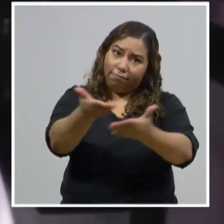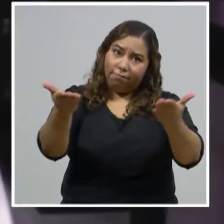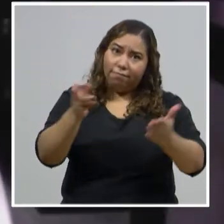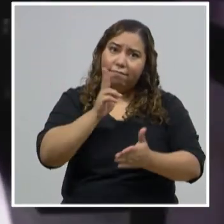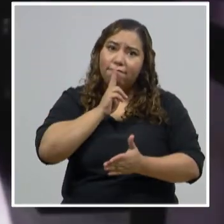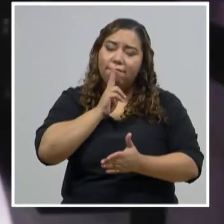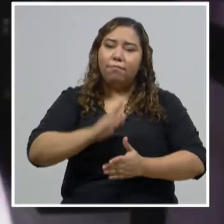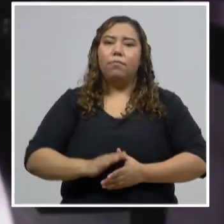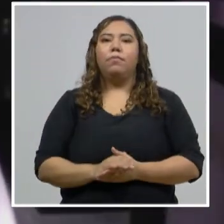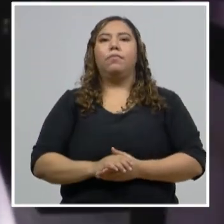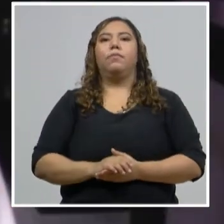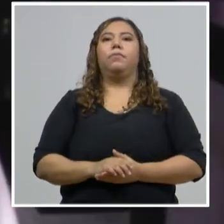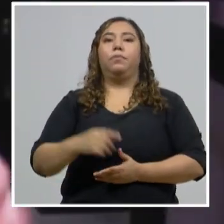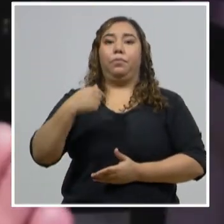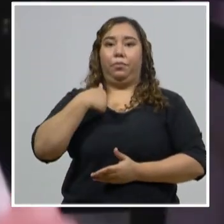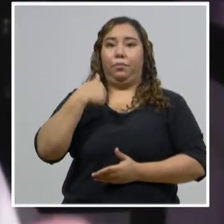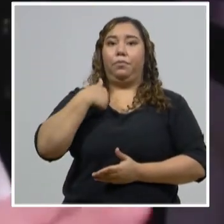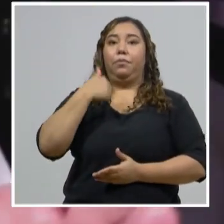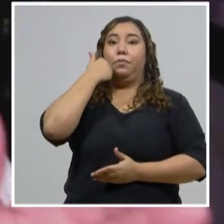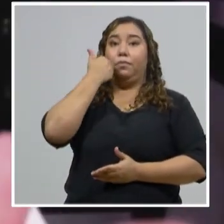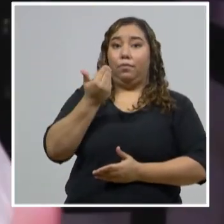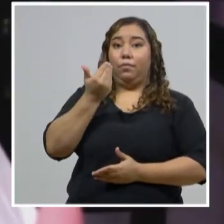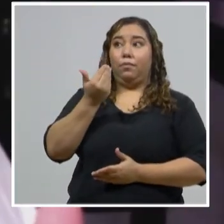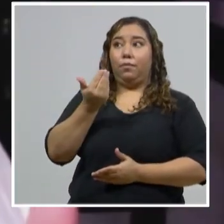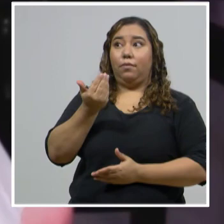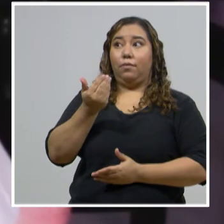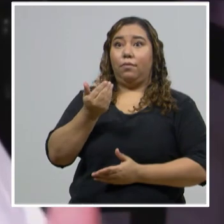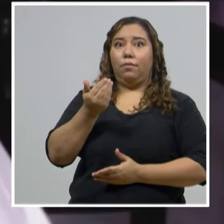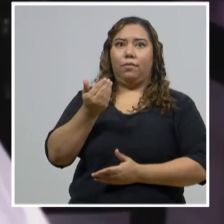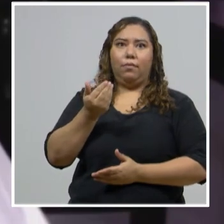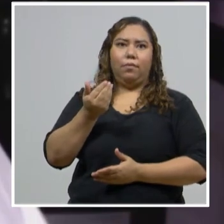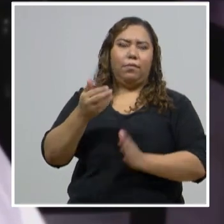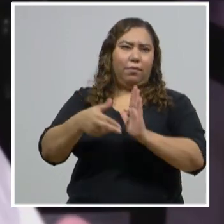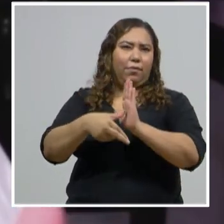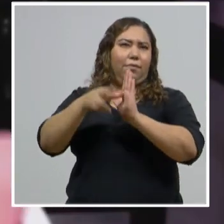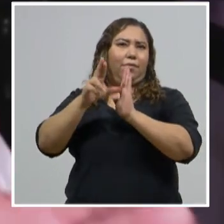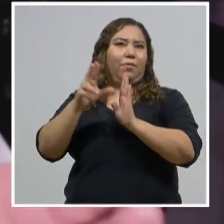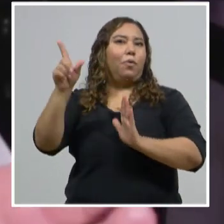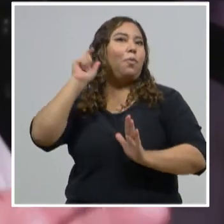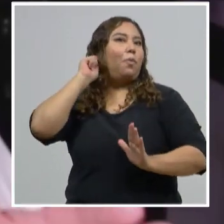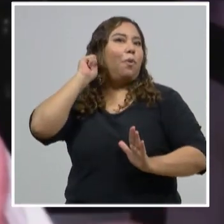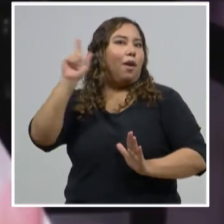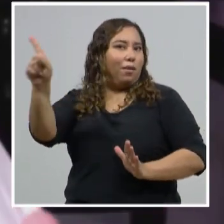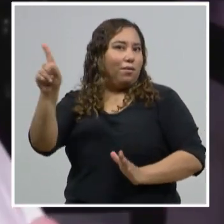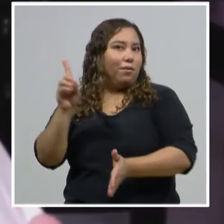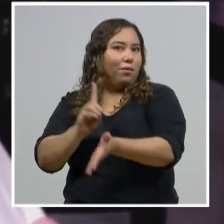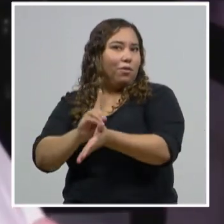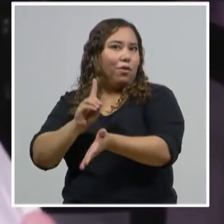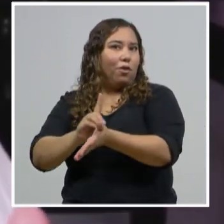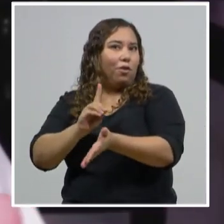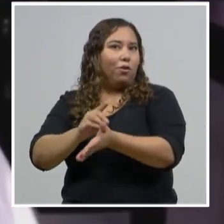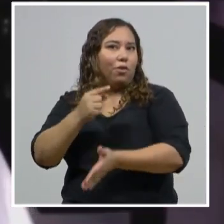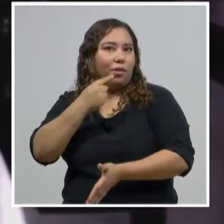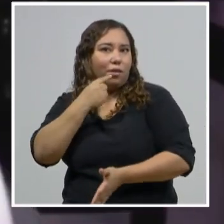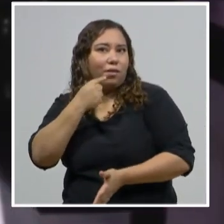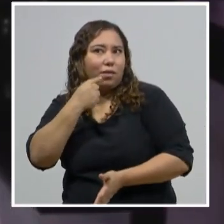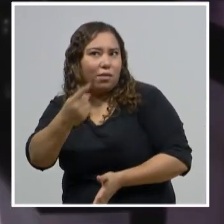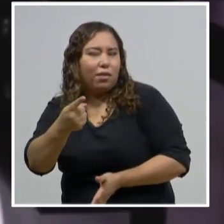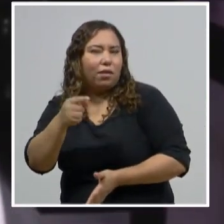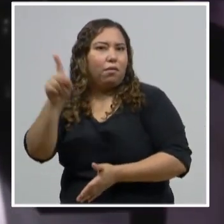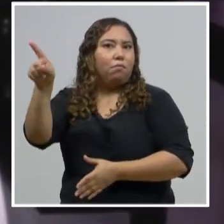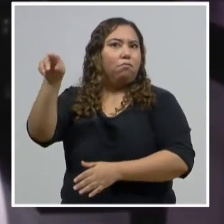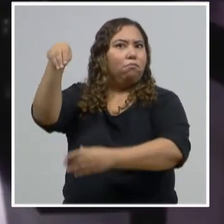algo que decía la doctora. Y qué bien que tenemos ese centro, ese laboratorio con el tema de las muestras de sangre,